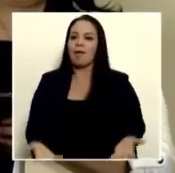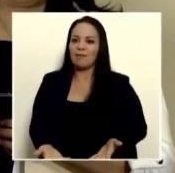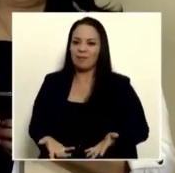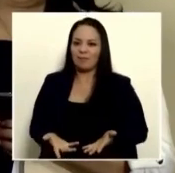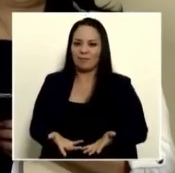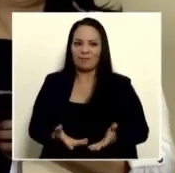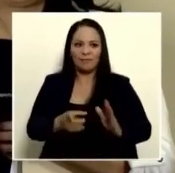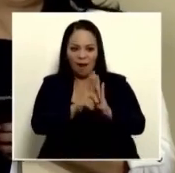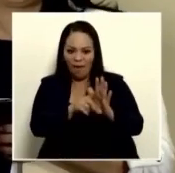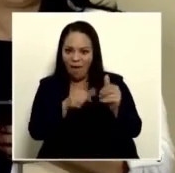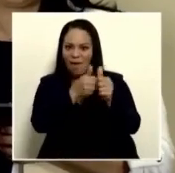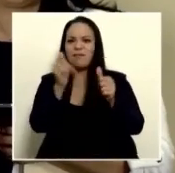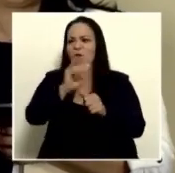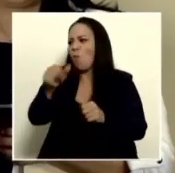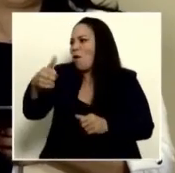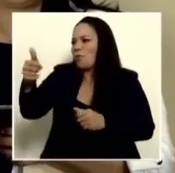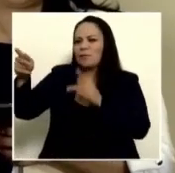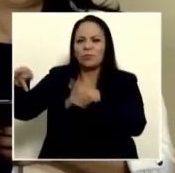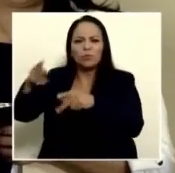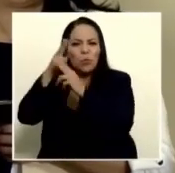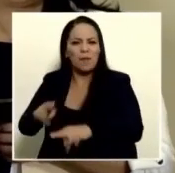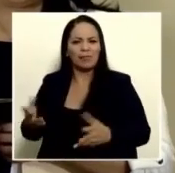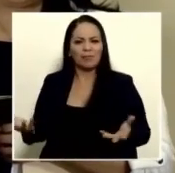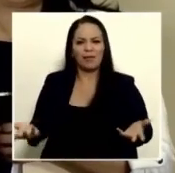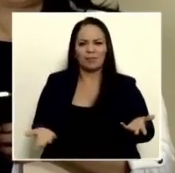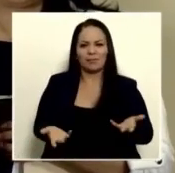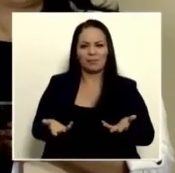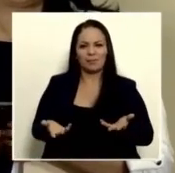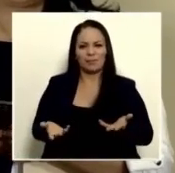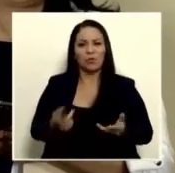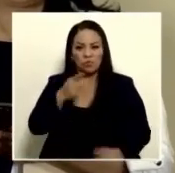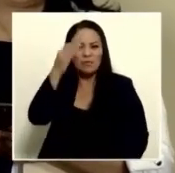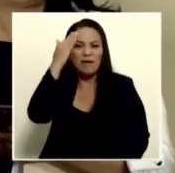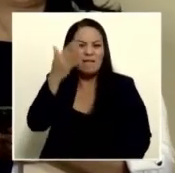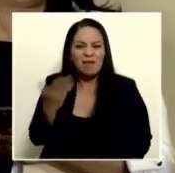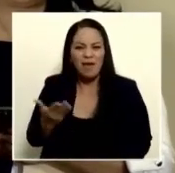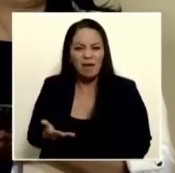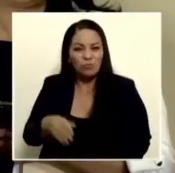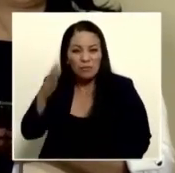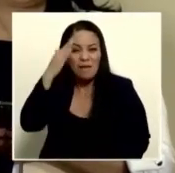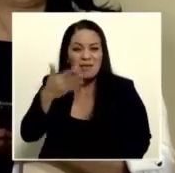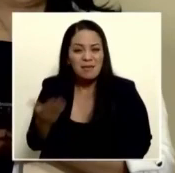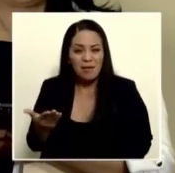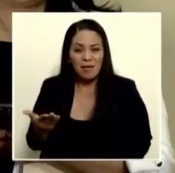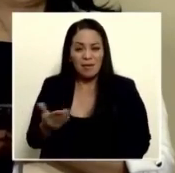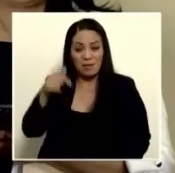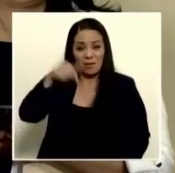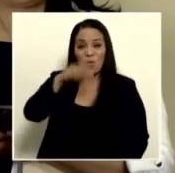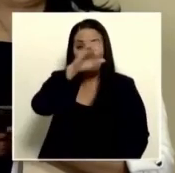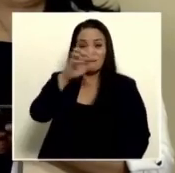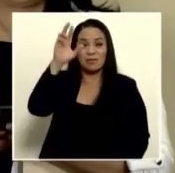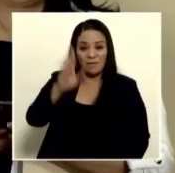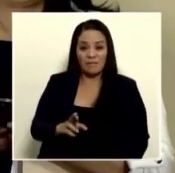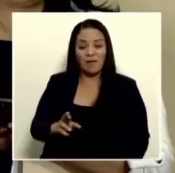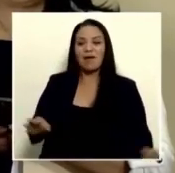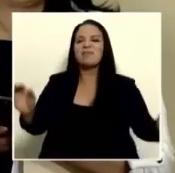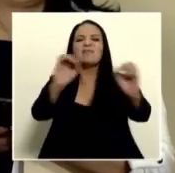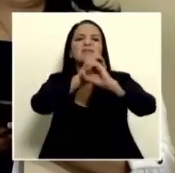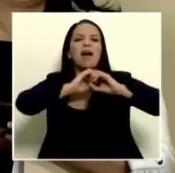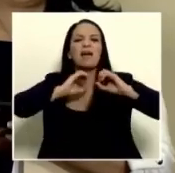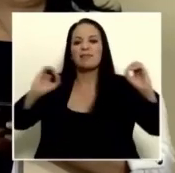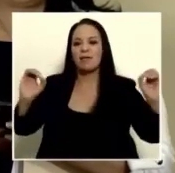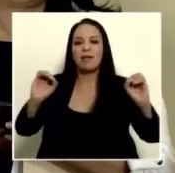a pie ¿saben qué? ¿qué? ¿saben qué? En Costa Rica nadie